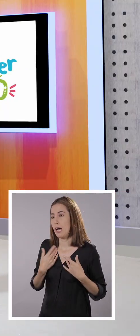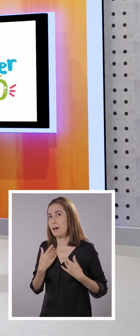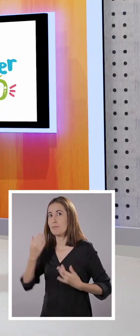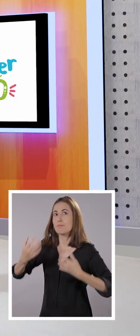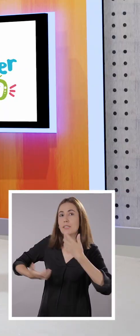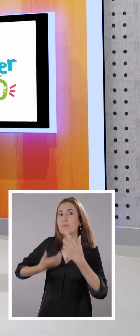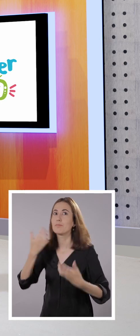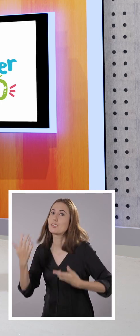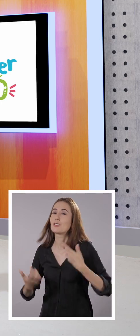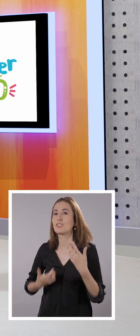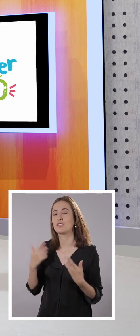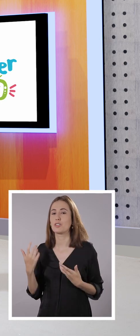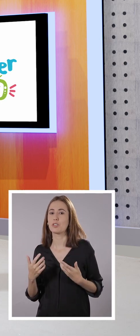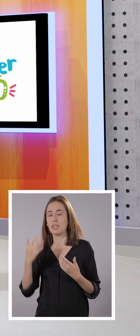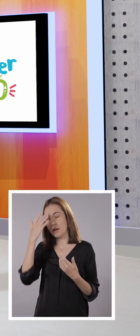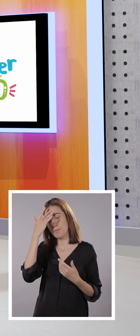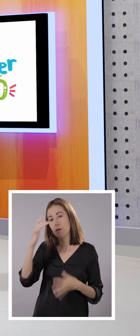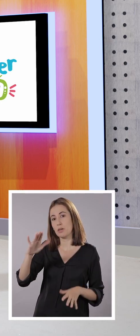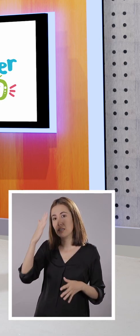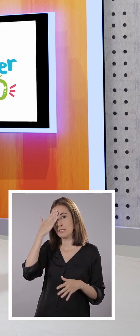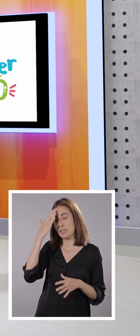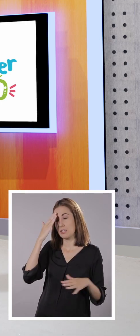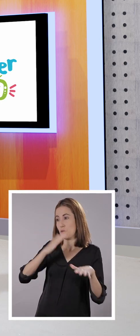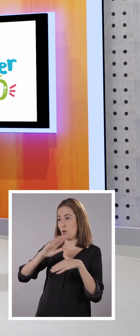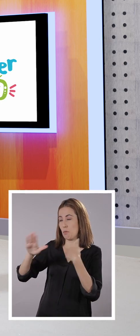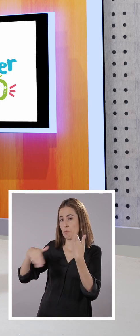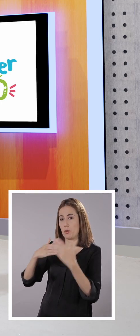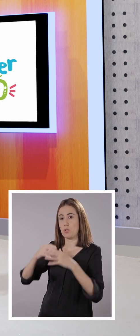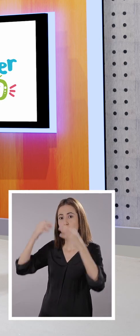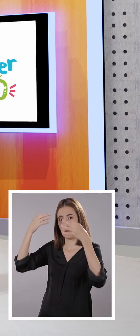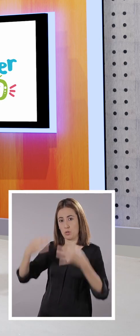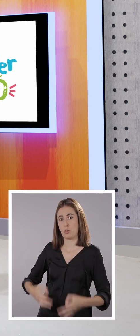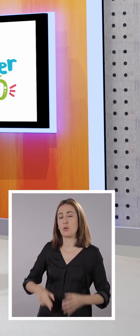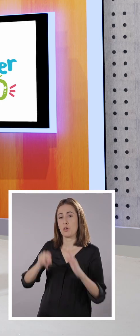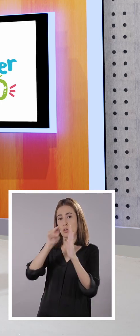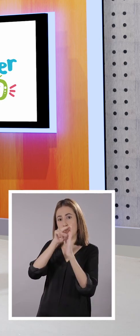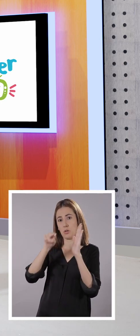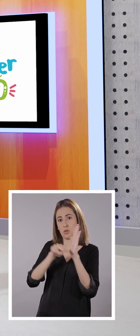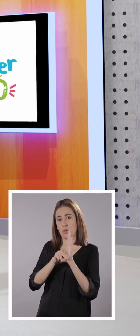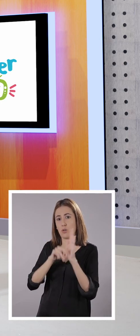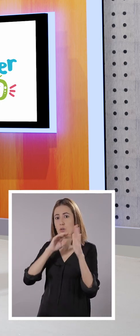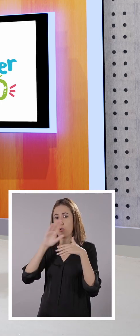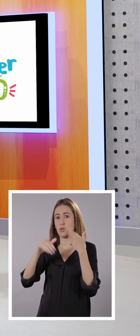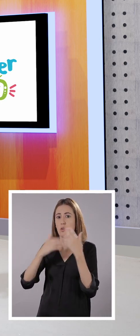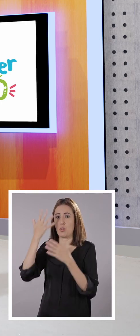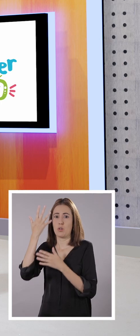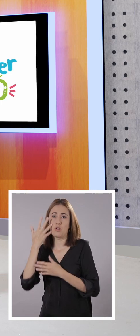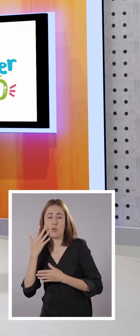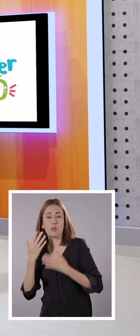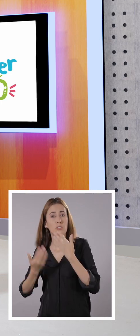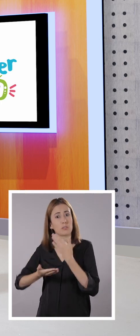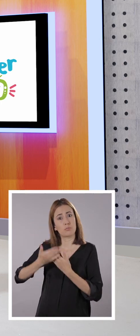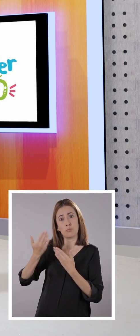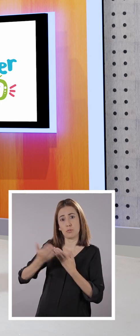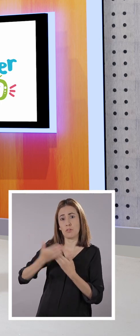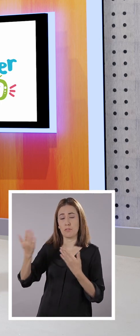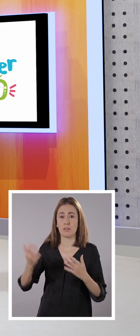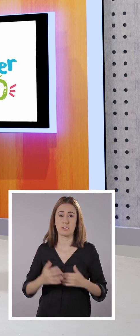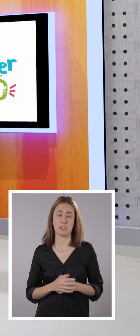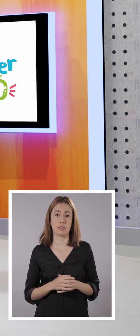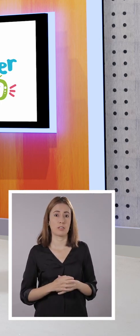entusiasma saber que todos podemos cumplirlo de manera diaria y que es muy fácil.